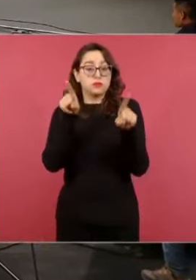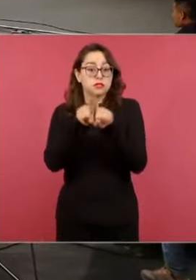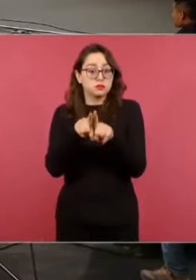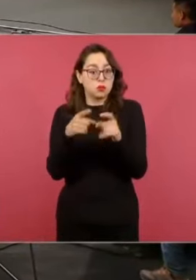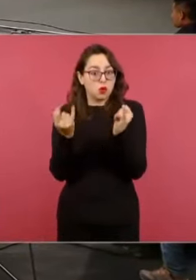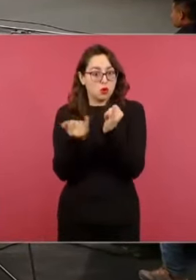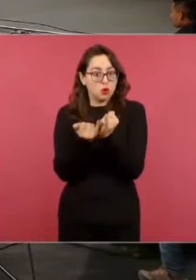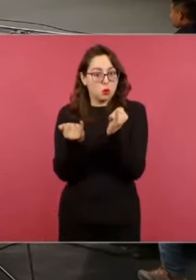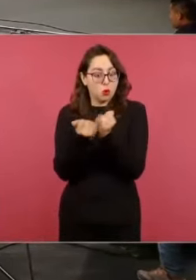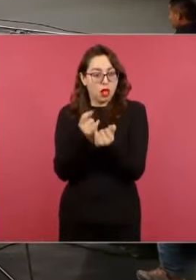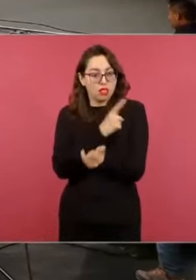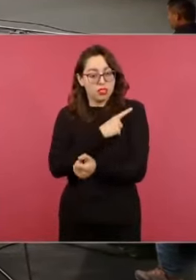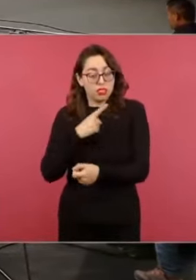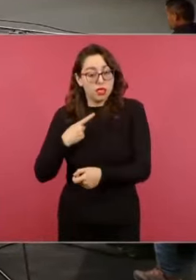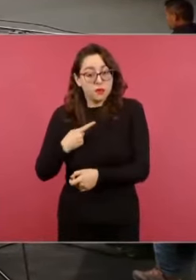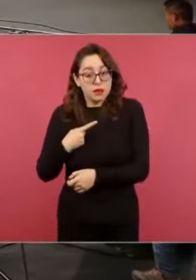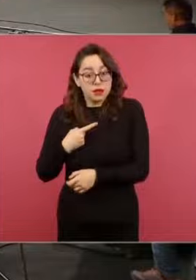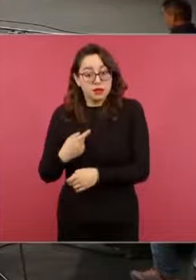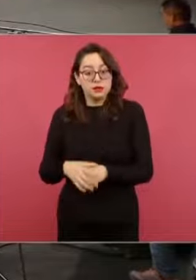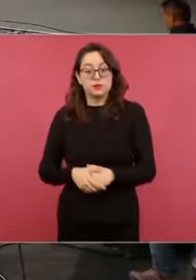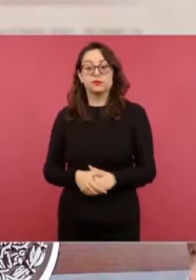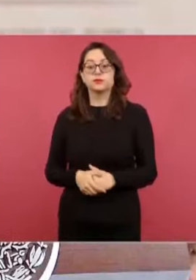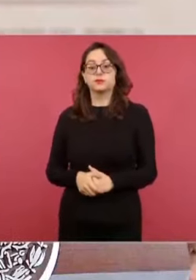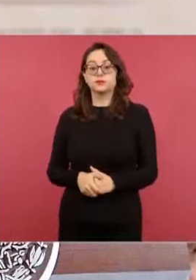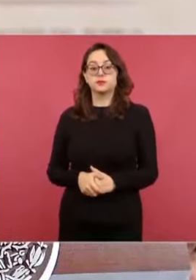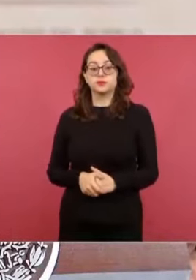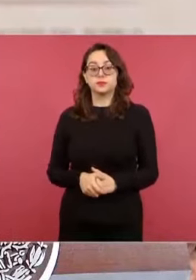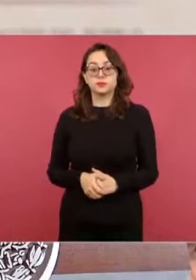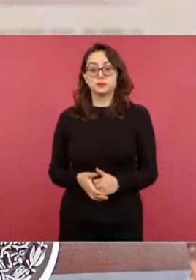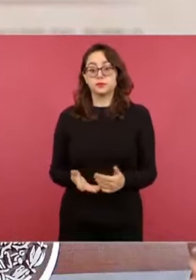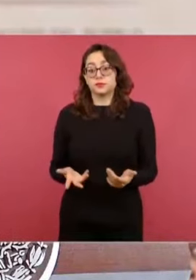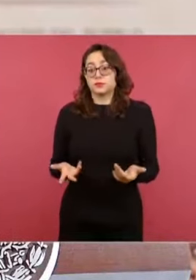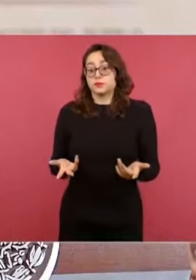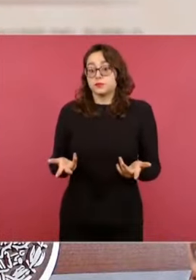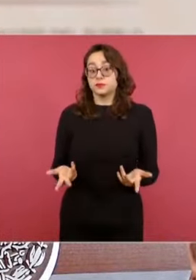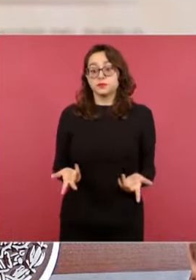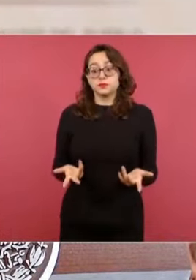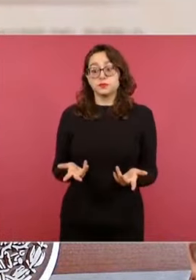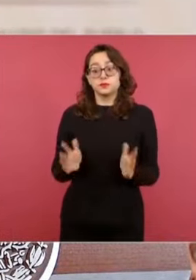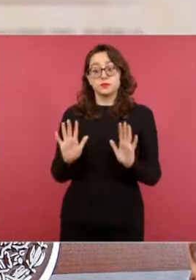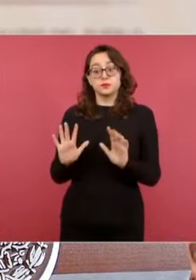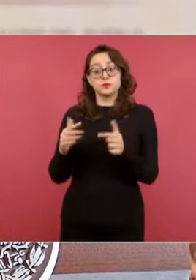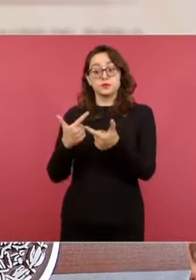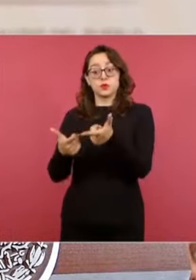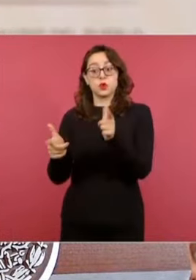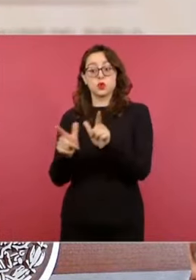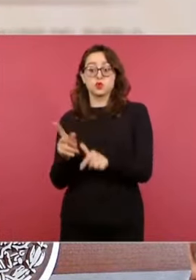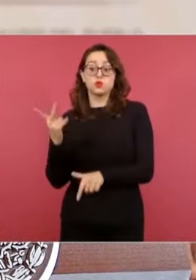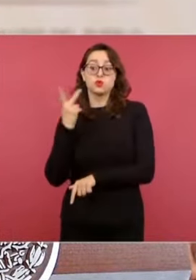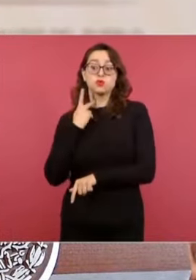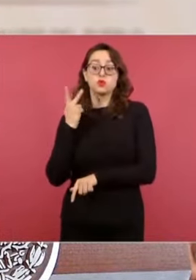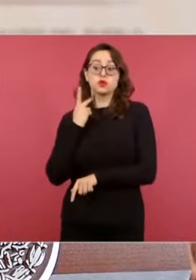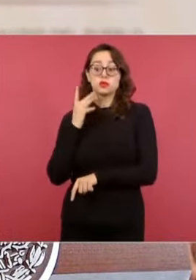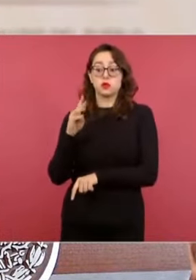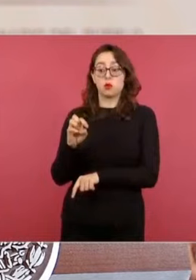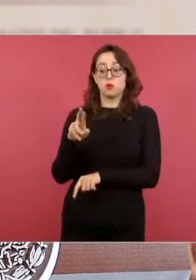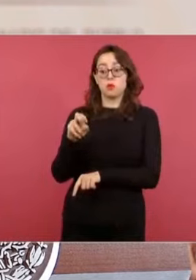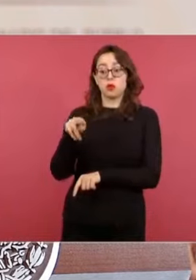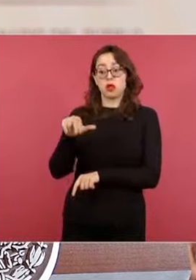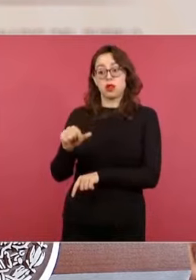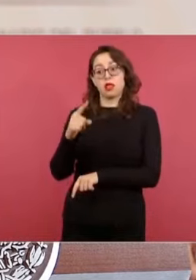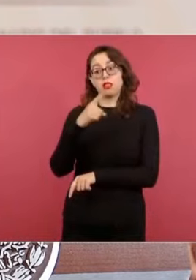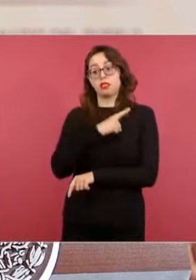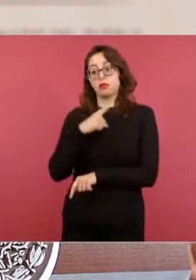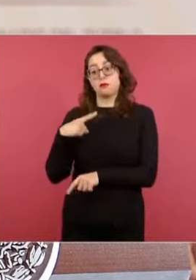Pues, como sabemos, esa decisión es una decisión interna del partido. Habrán de